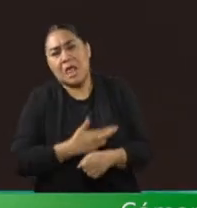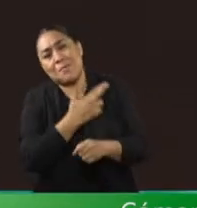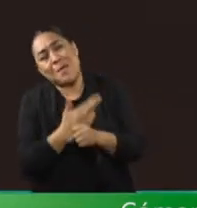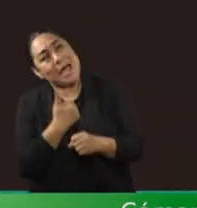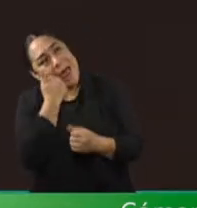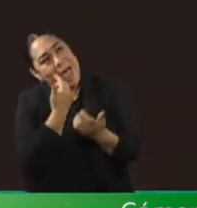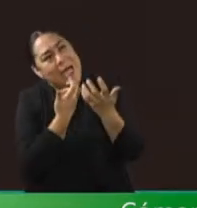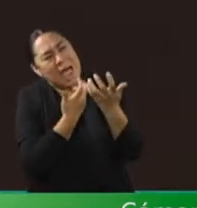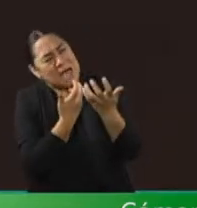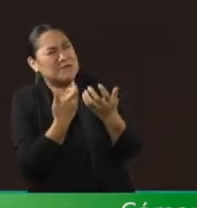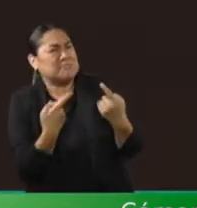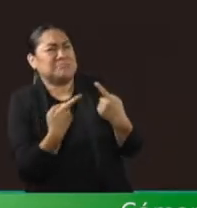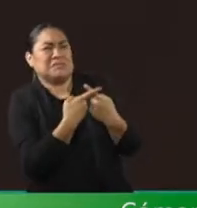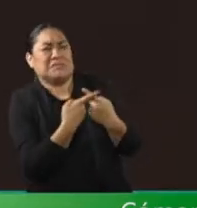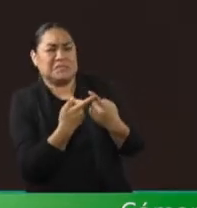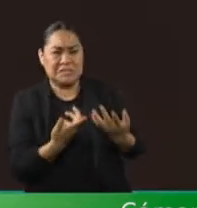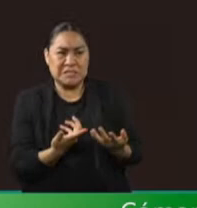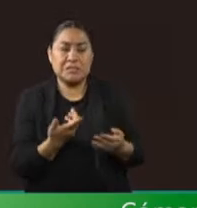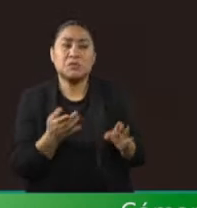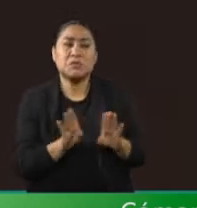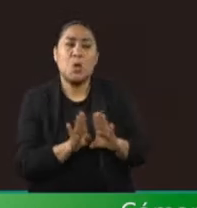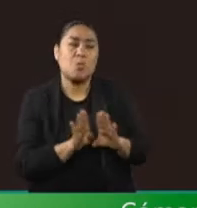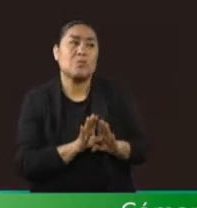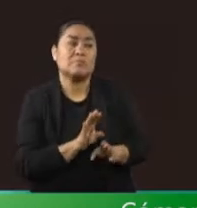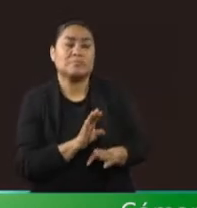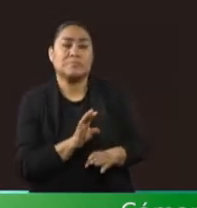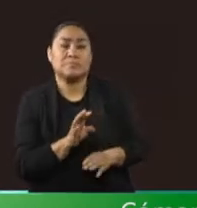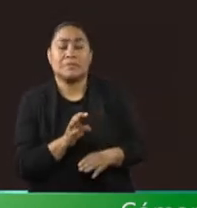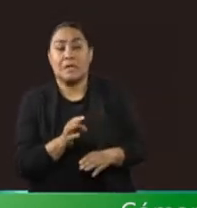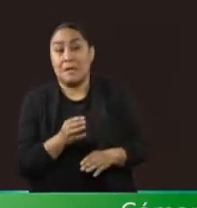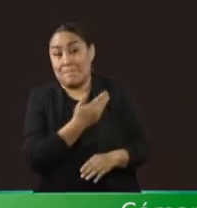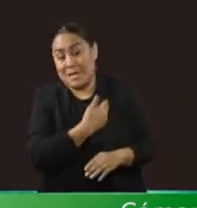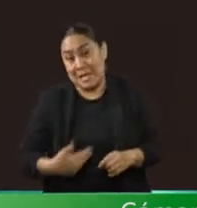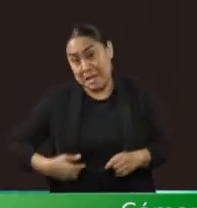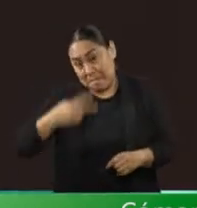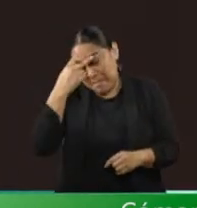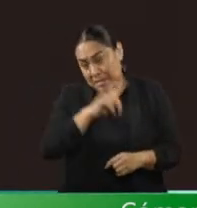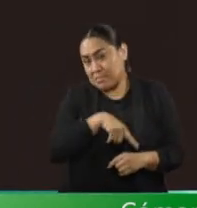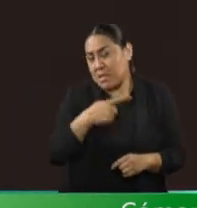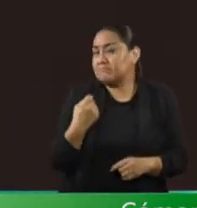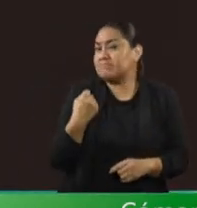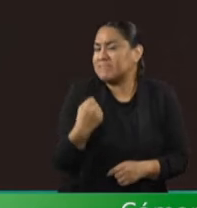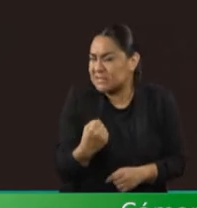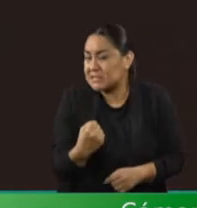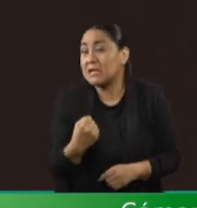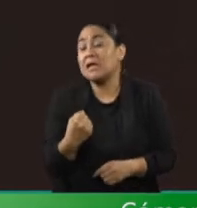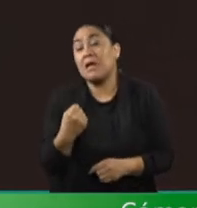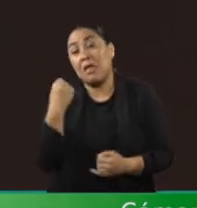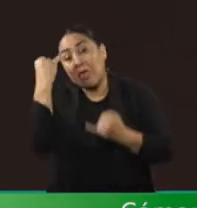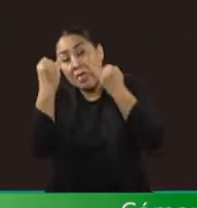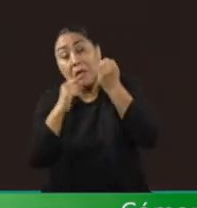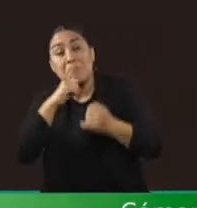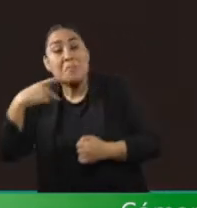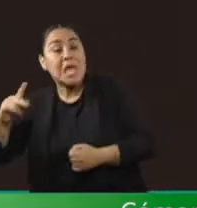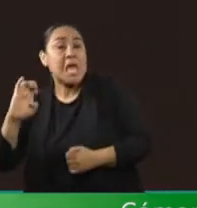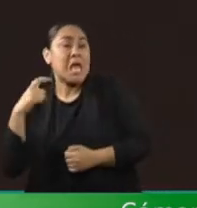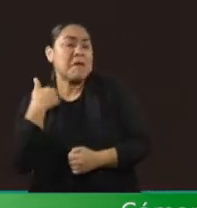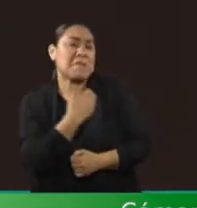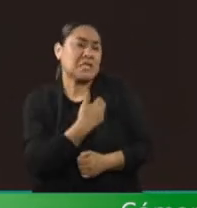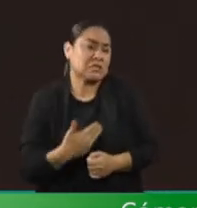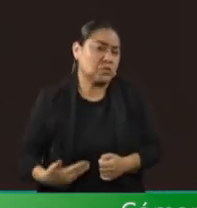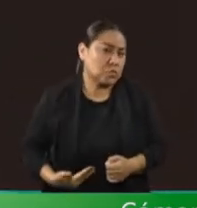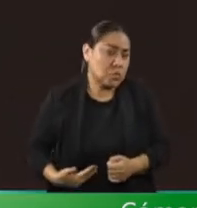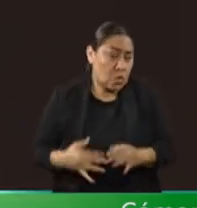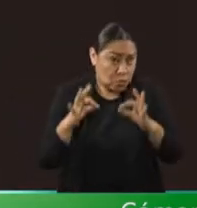pretende imponer a la nueva presidenta de México las manías de un expresidente y una agenda que no es